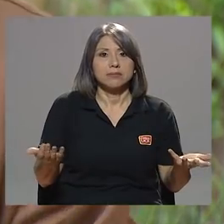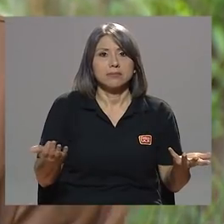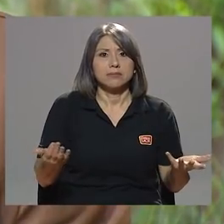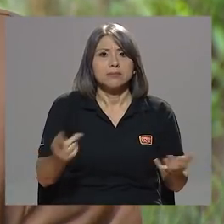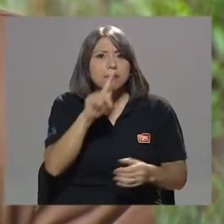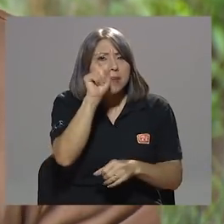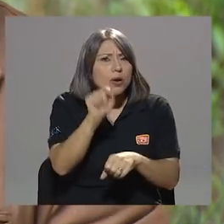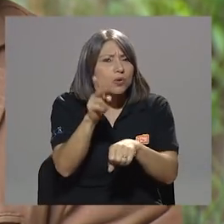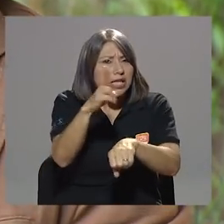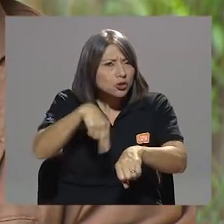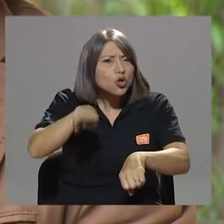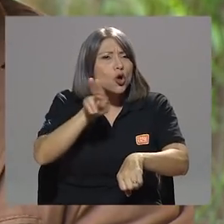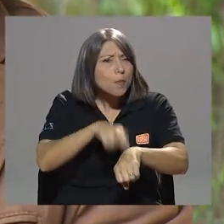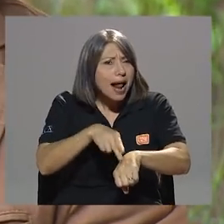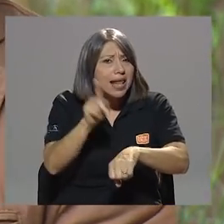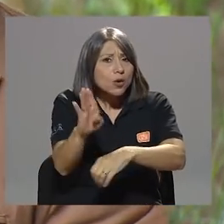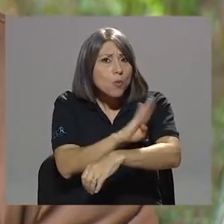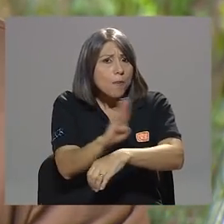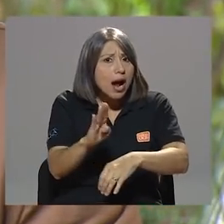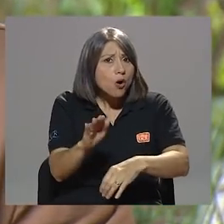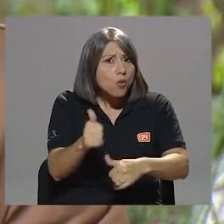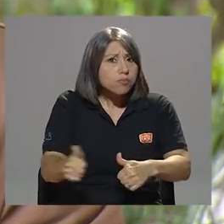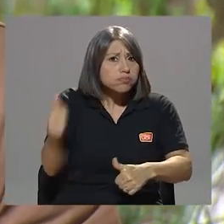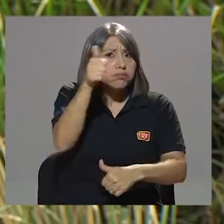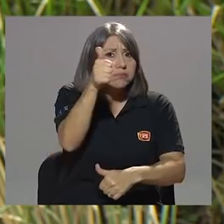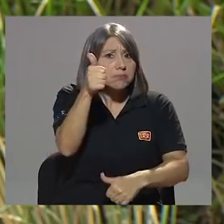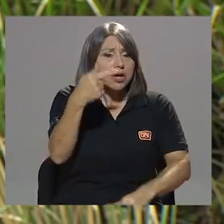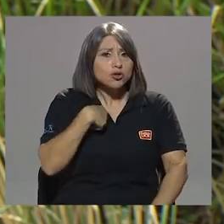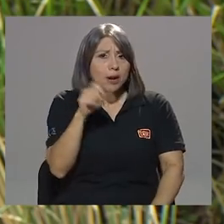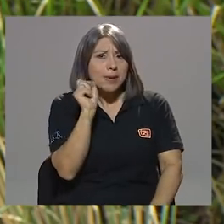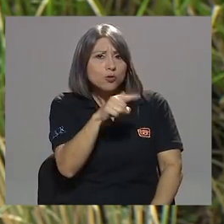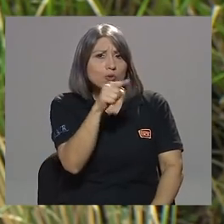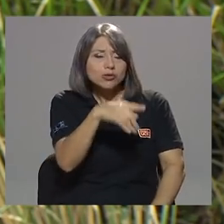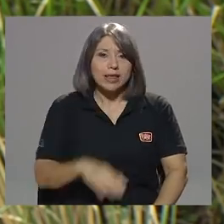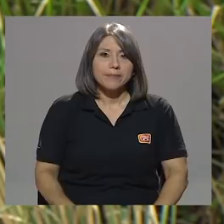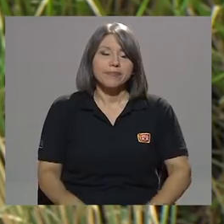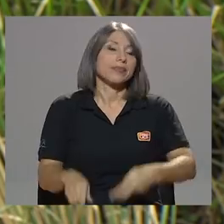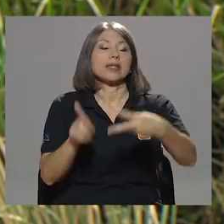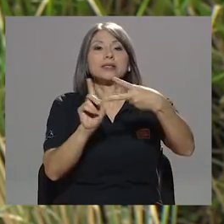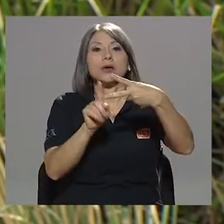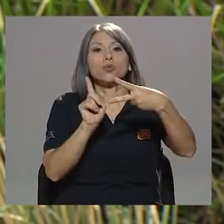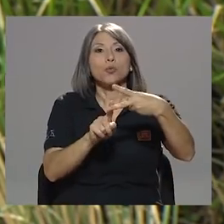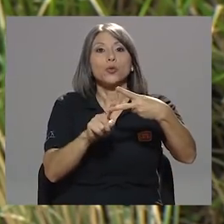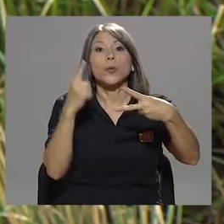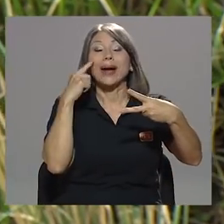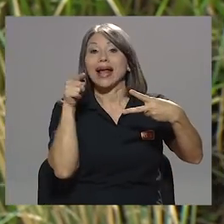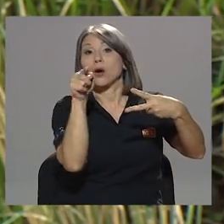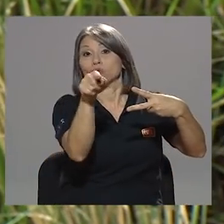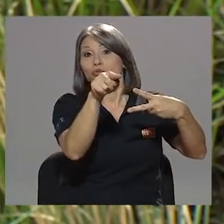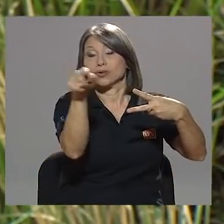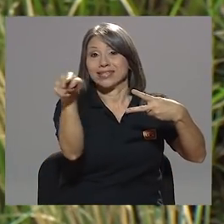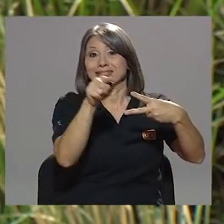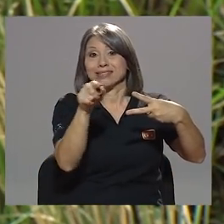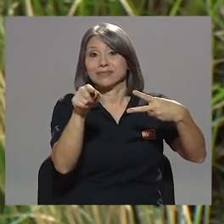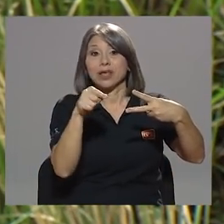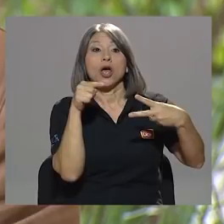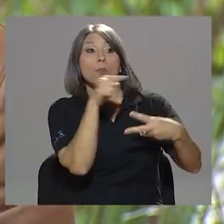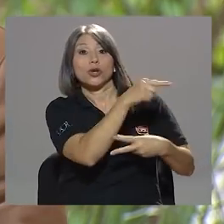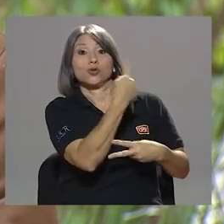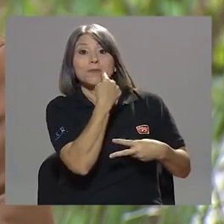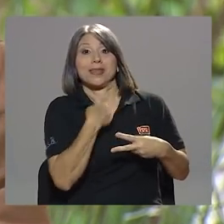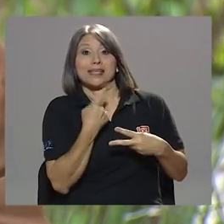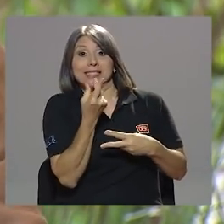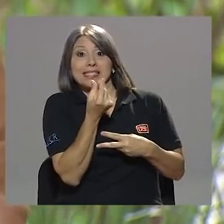Eso es normal en un banco de primer orden, le pregunto a Y segundo punto, para los televidentes, porque sus cifras